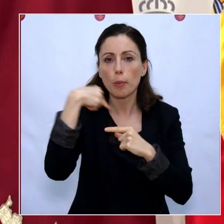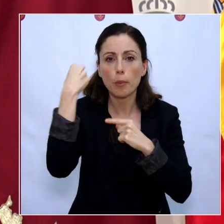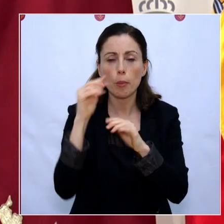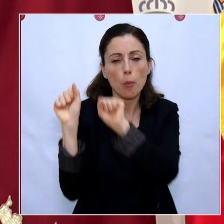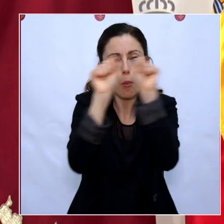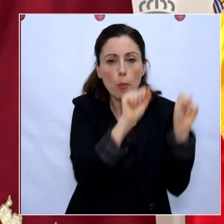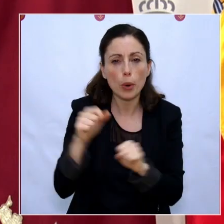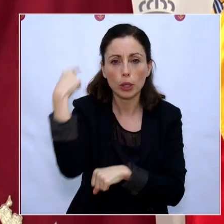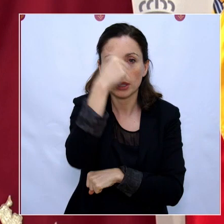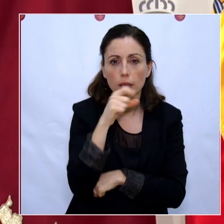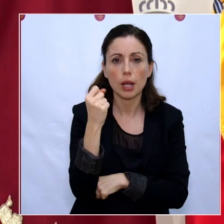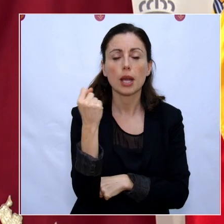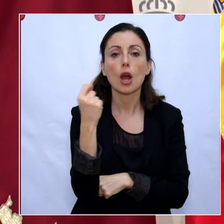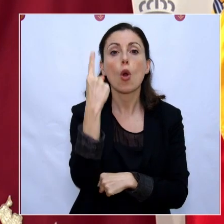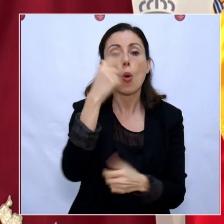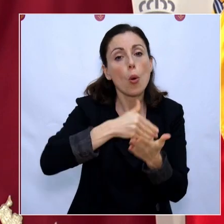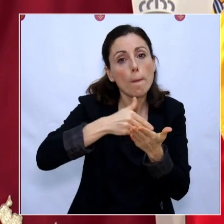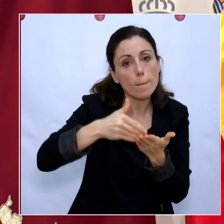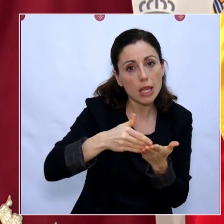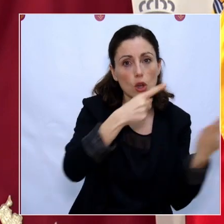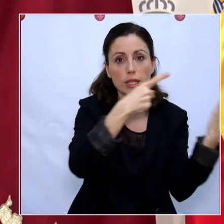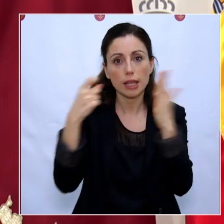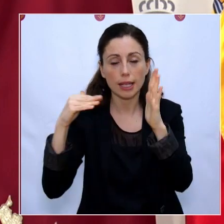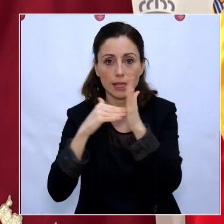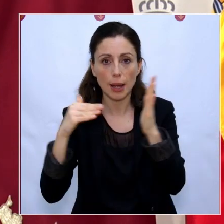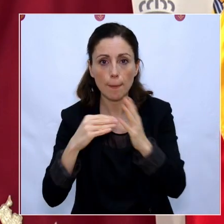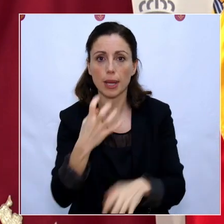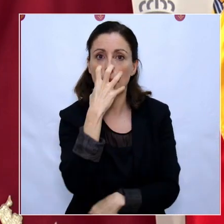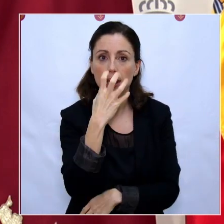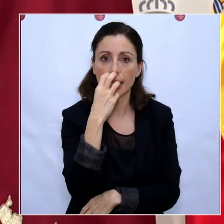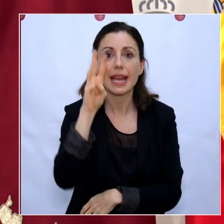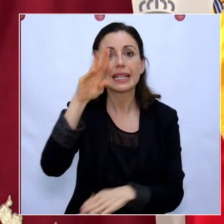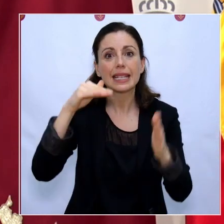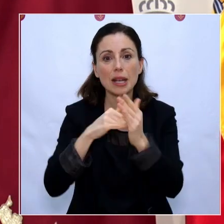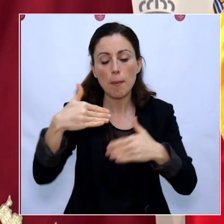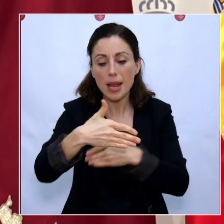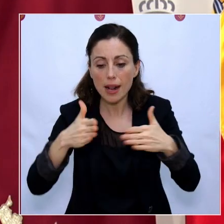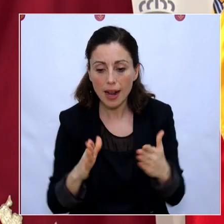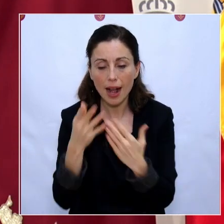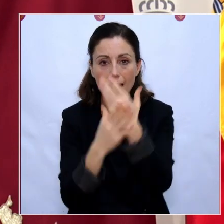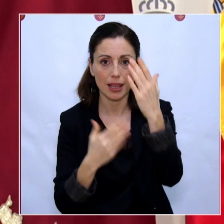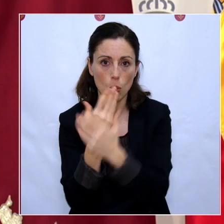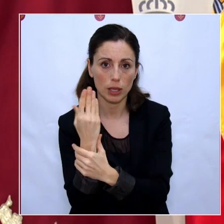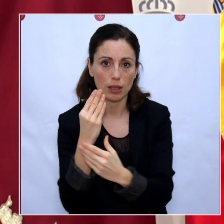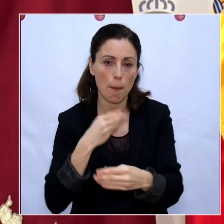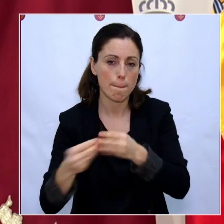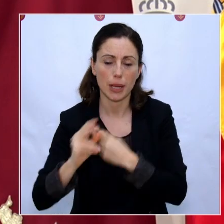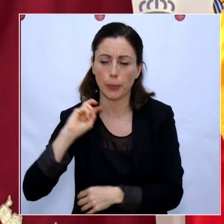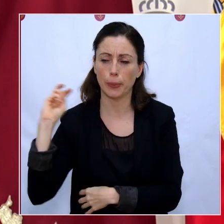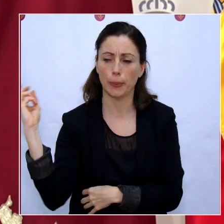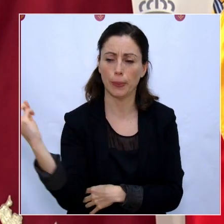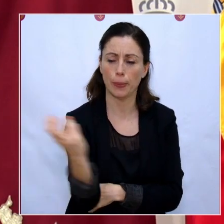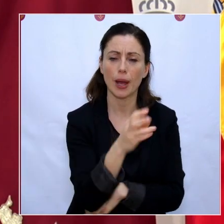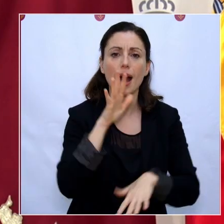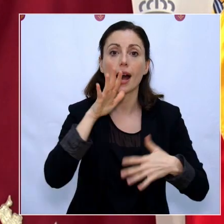.660.000 mascarillas, 3.000 cajas de guantes, entre otro material imprescindible. A día de